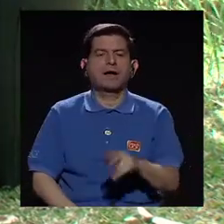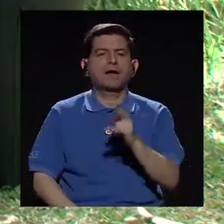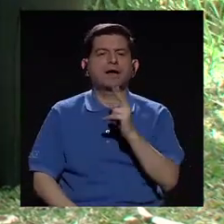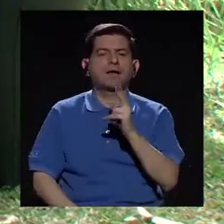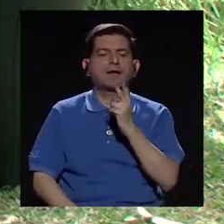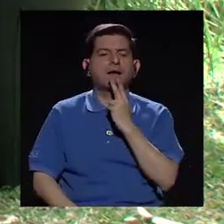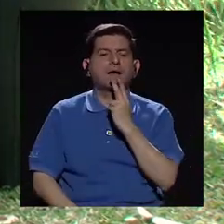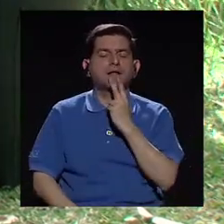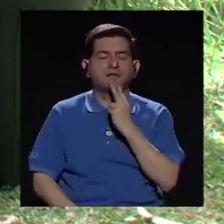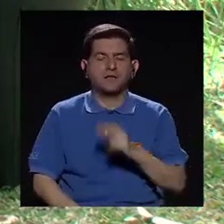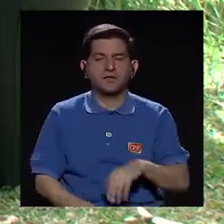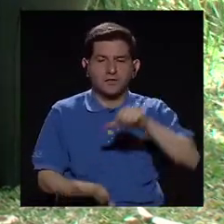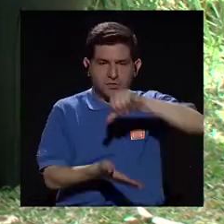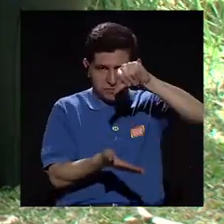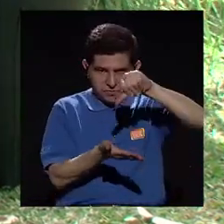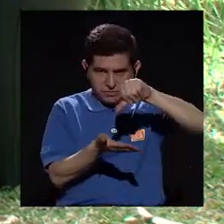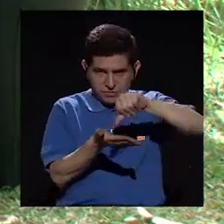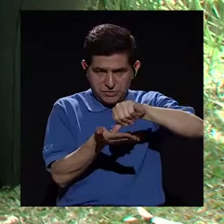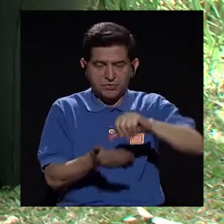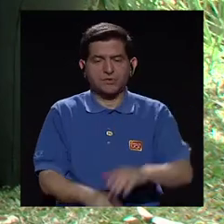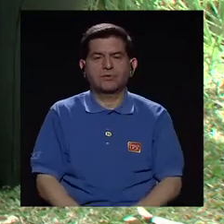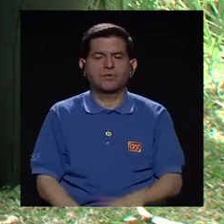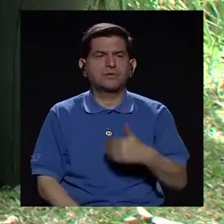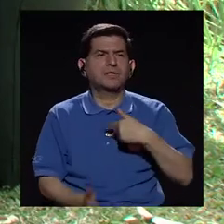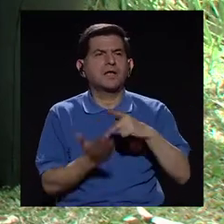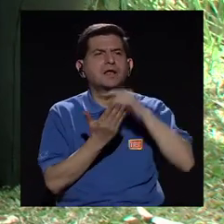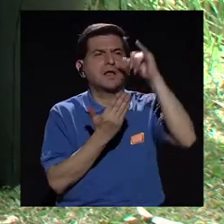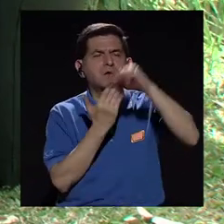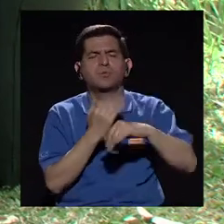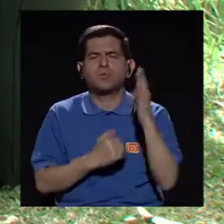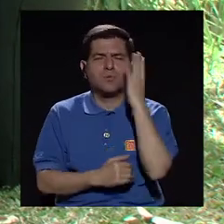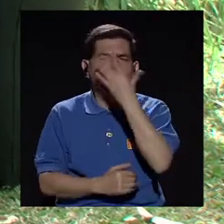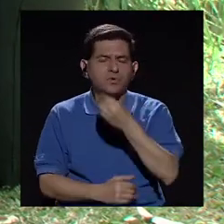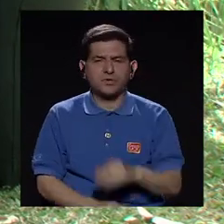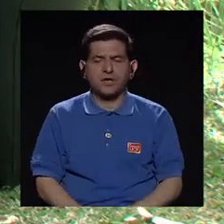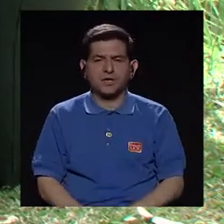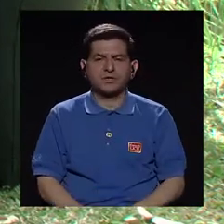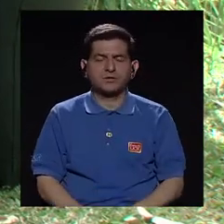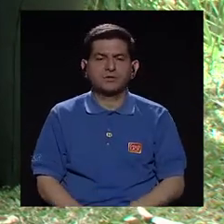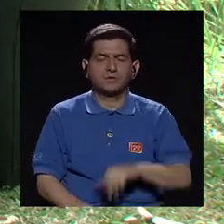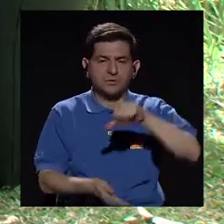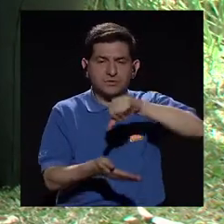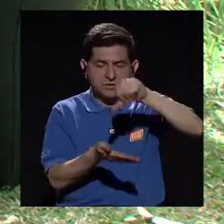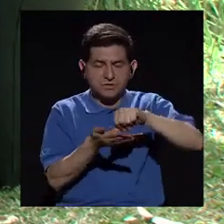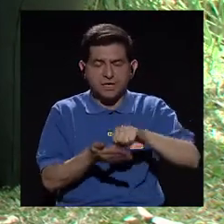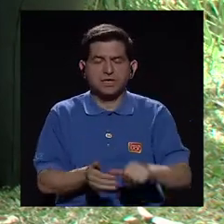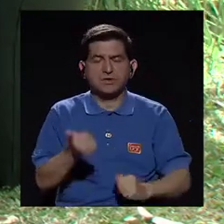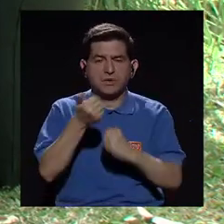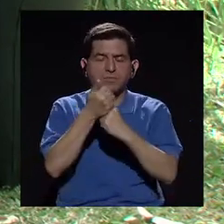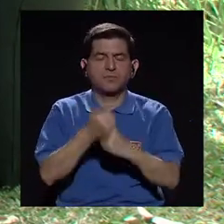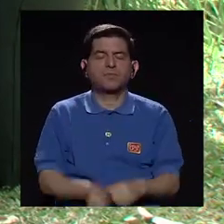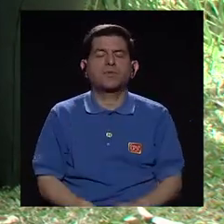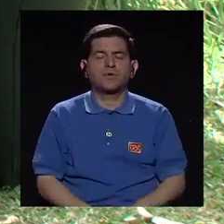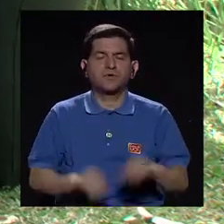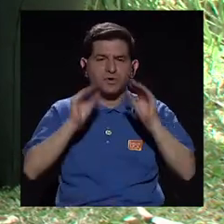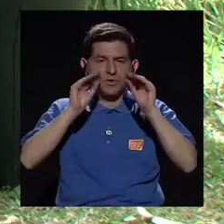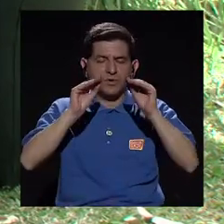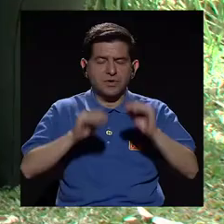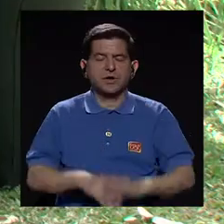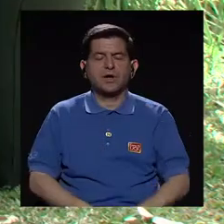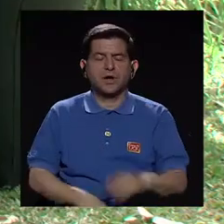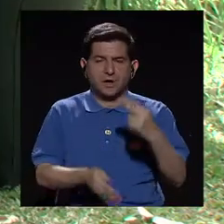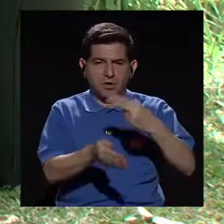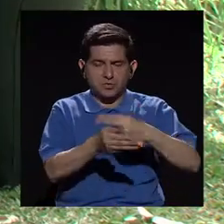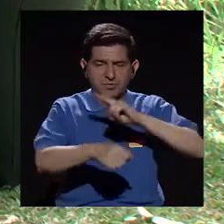Centro. Tenemos un proyecto bellísimo con el Centro de Apoyo en Pedagogía Hospitalaria, el Hospital